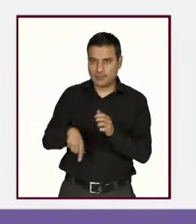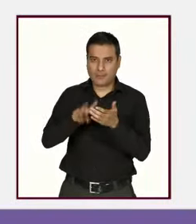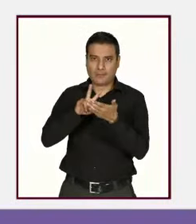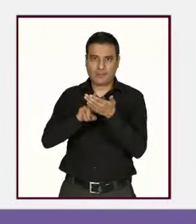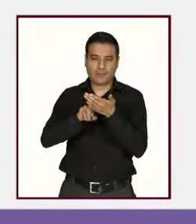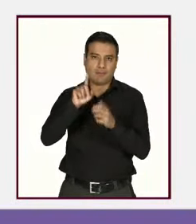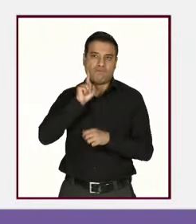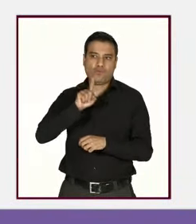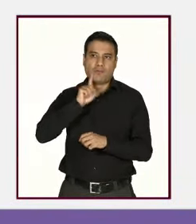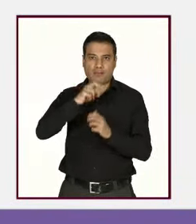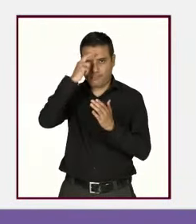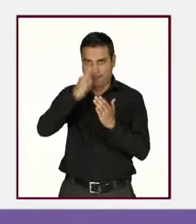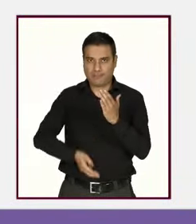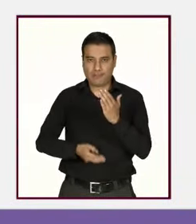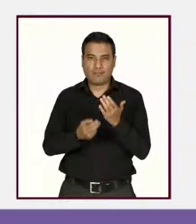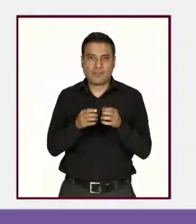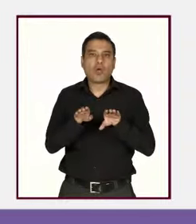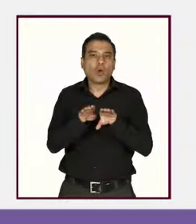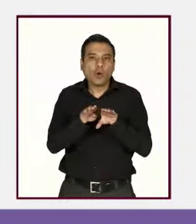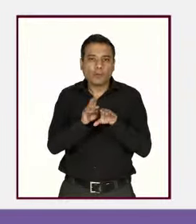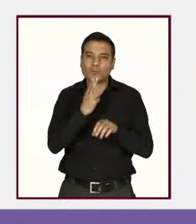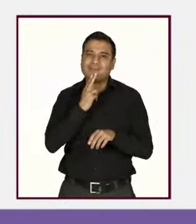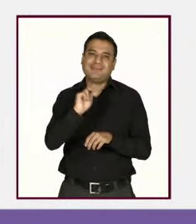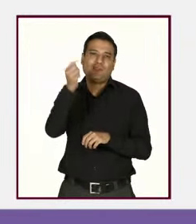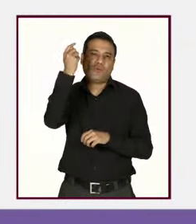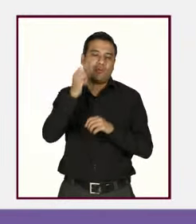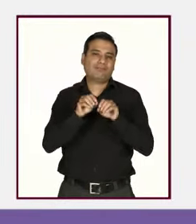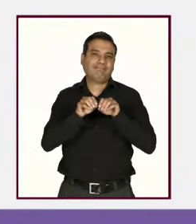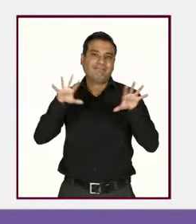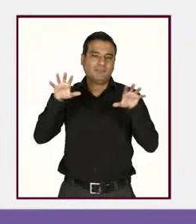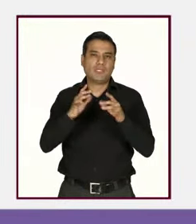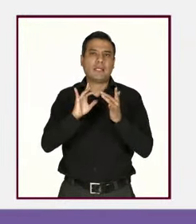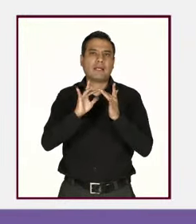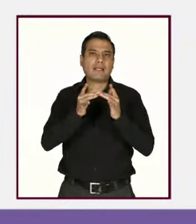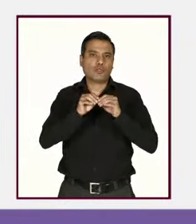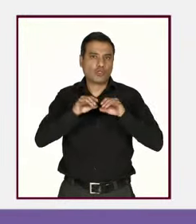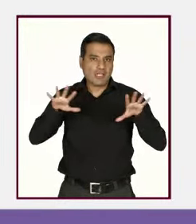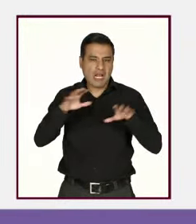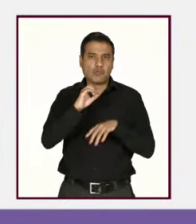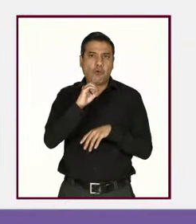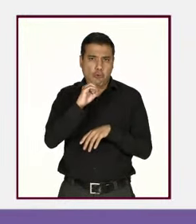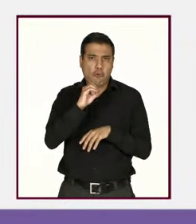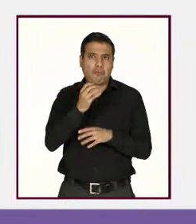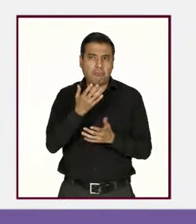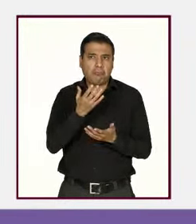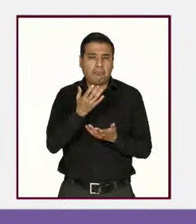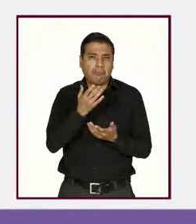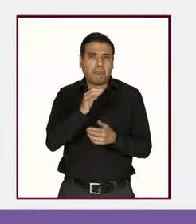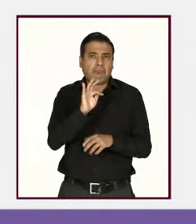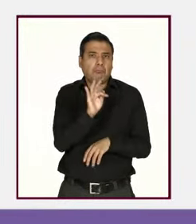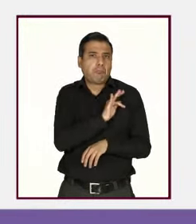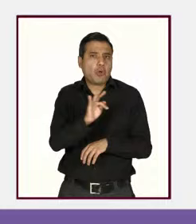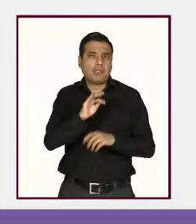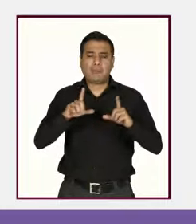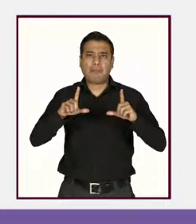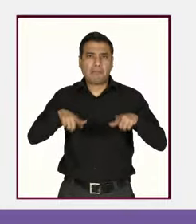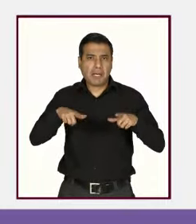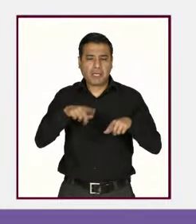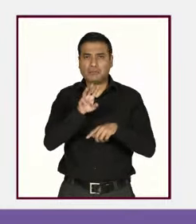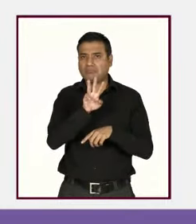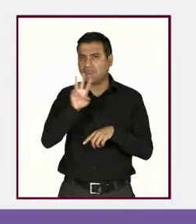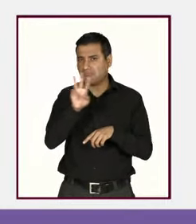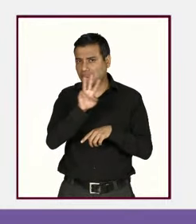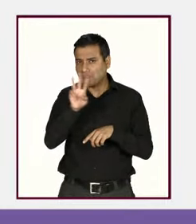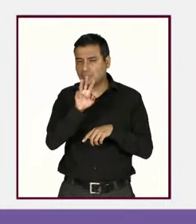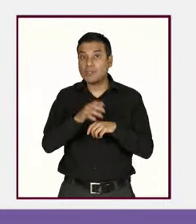mujeres mediante el uso de las tecnologías de la información. Que puede ser tanto redes sociales, como bien nos refieren, como páginas de internet que pueden